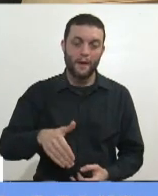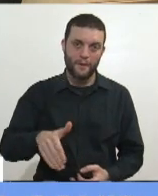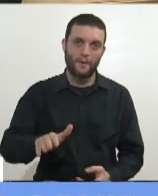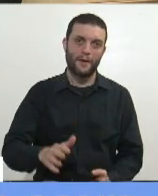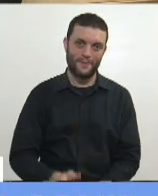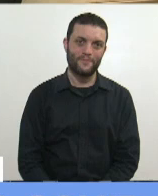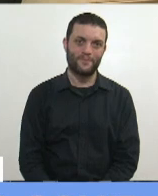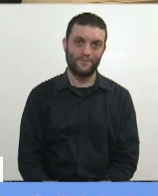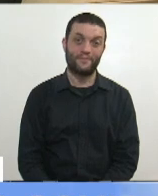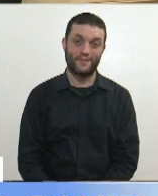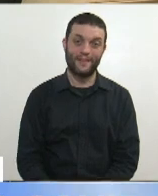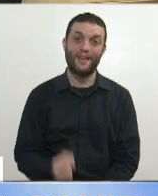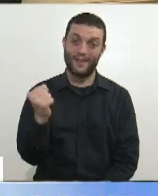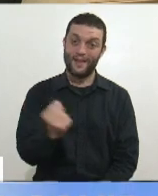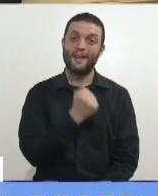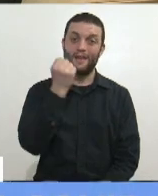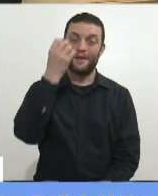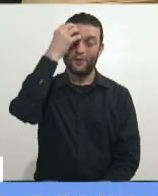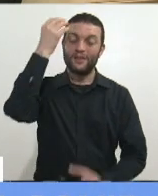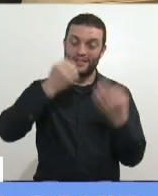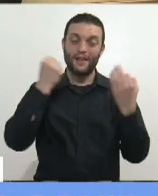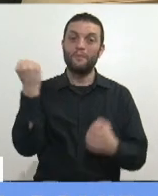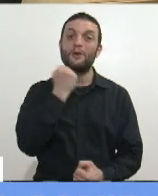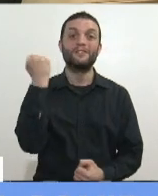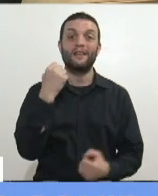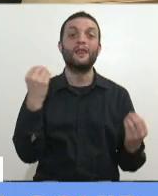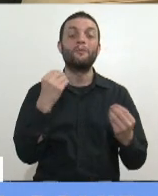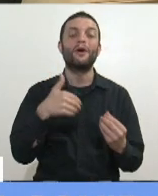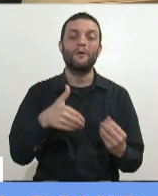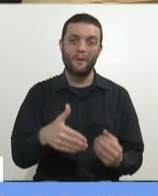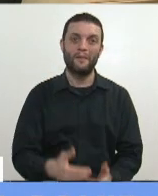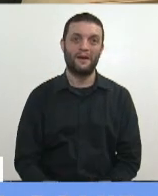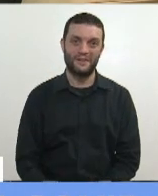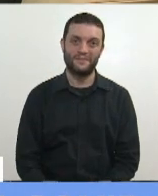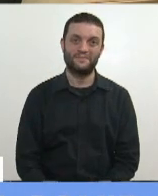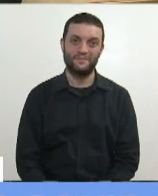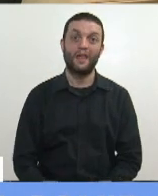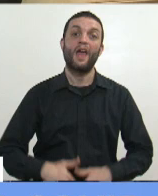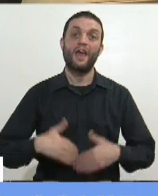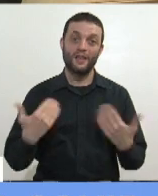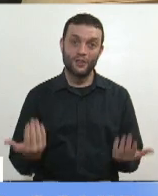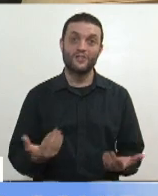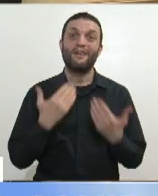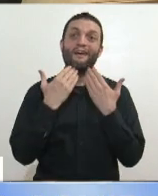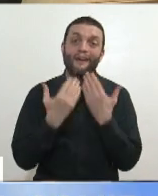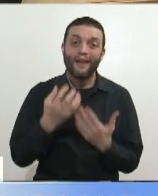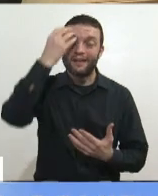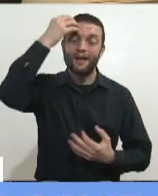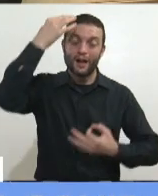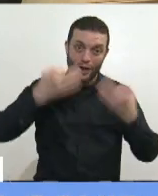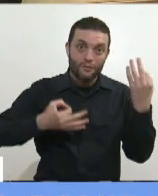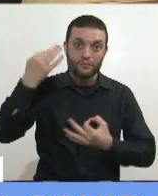Esa es la importancia de la justicia. Garantiza que hay trascendencia. Por eso